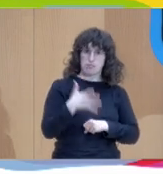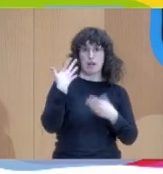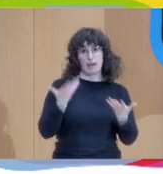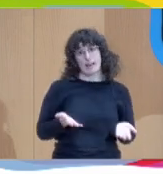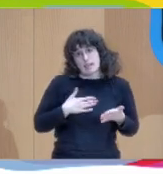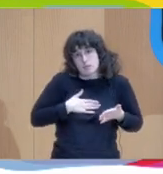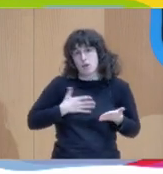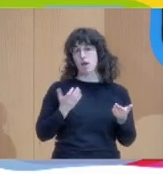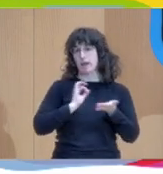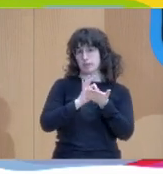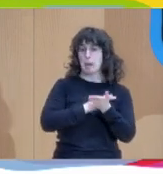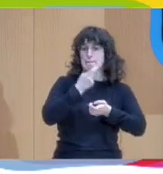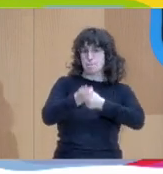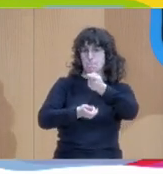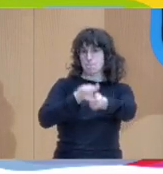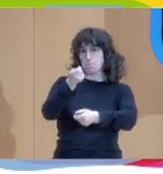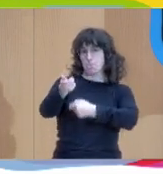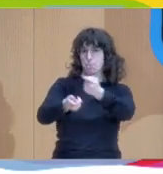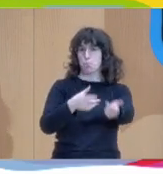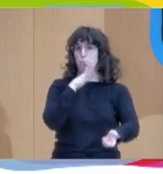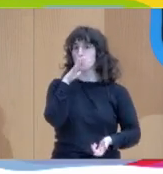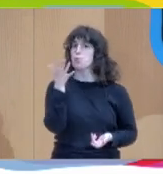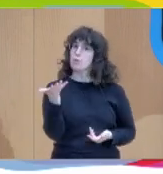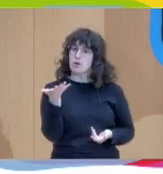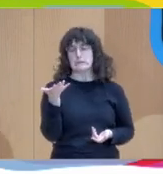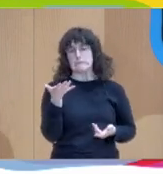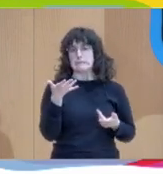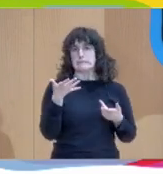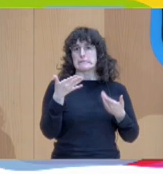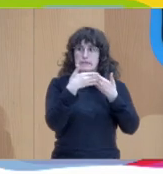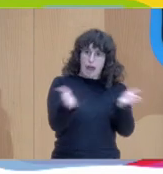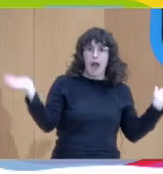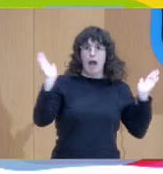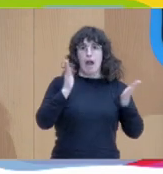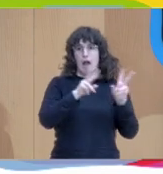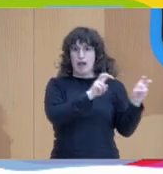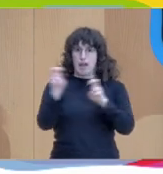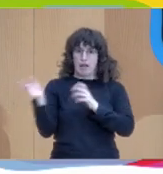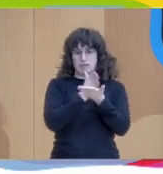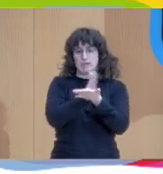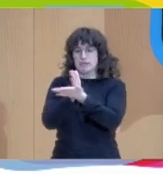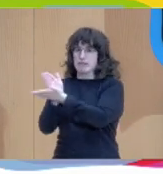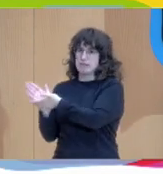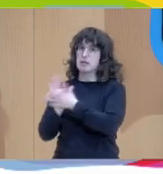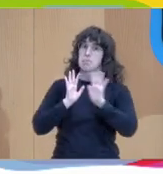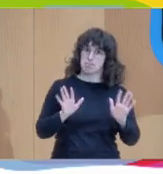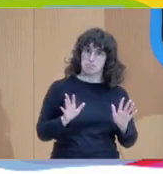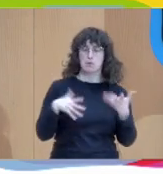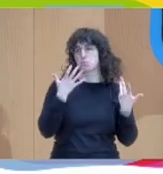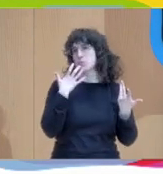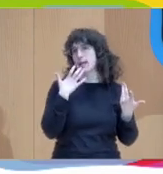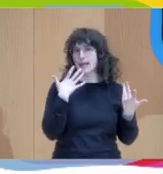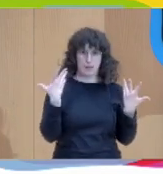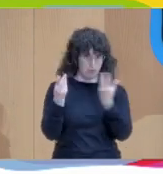poco, porque tenemos muchos campos abiertos de trabajo, pero con las familias, por ejemplo, yo